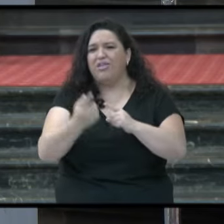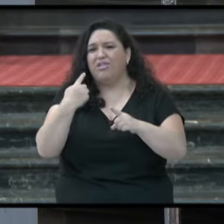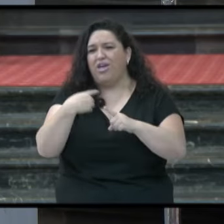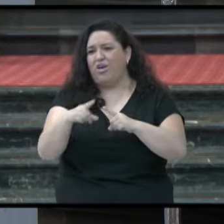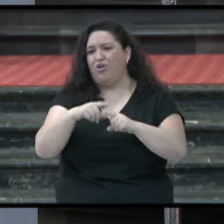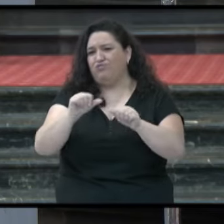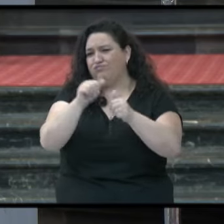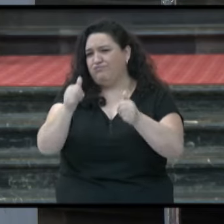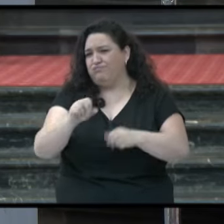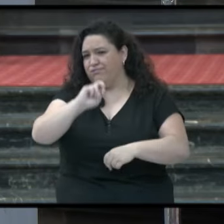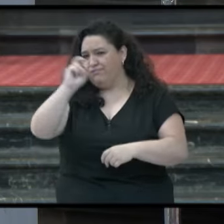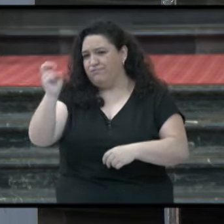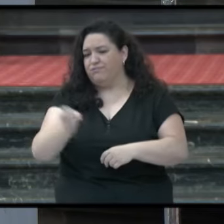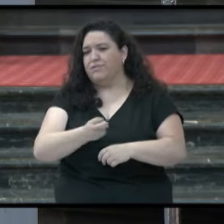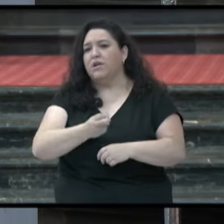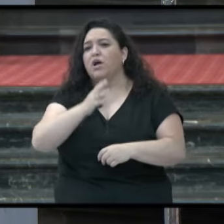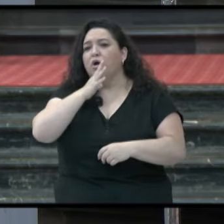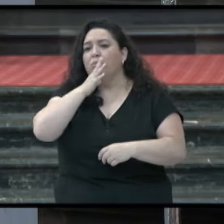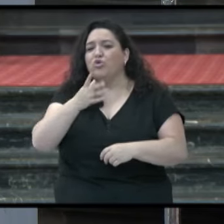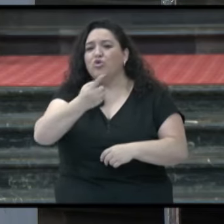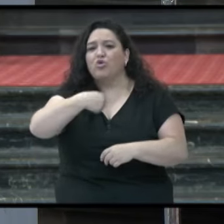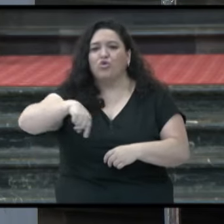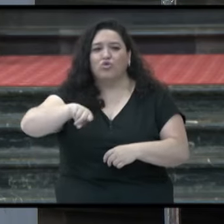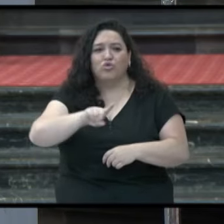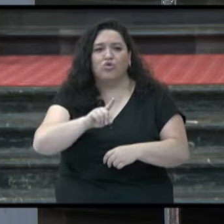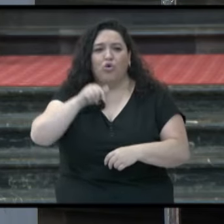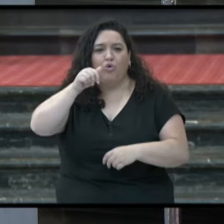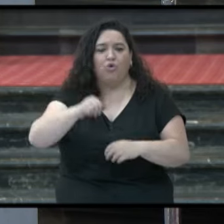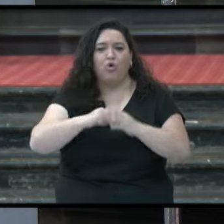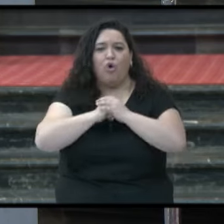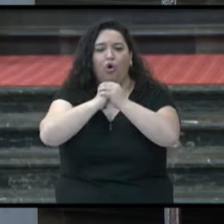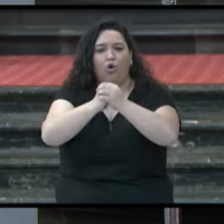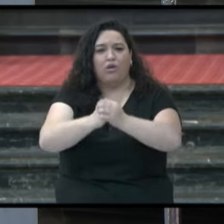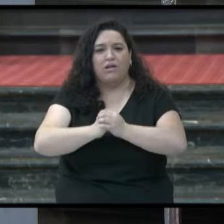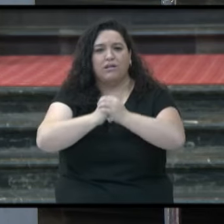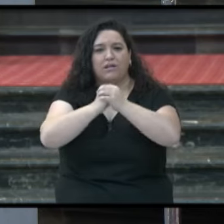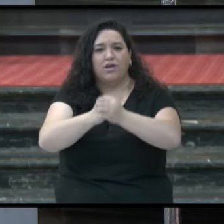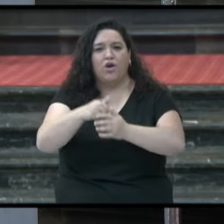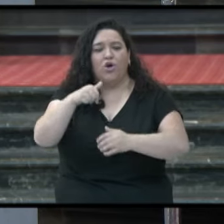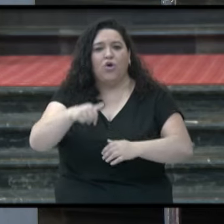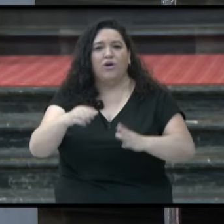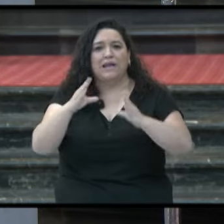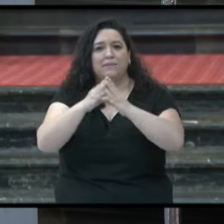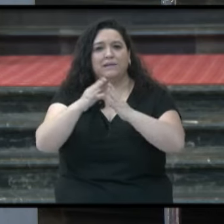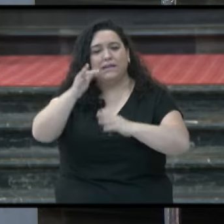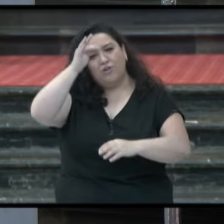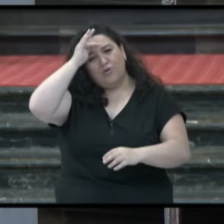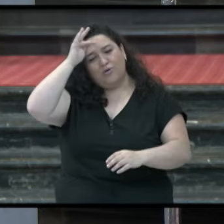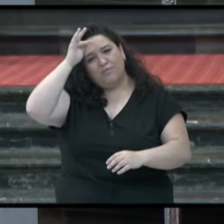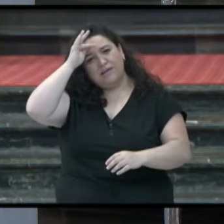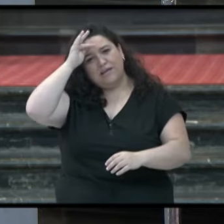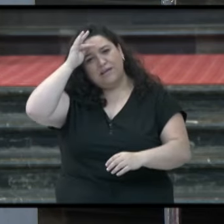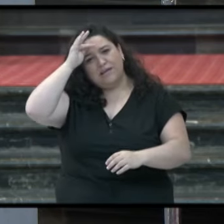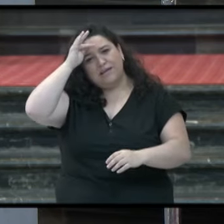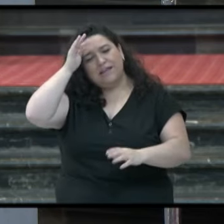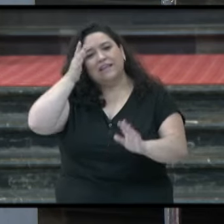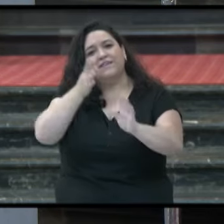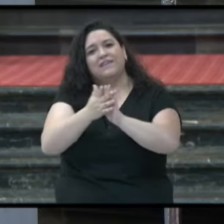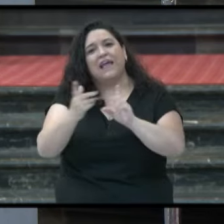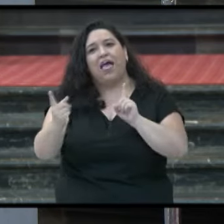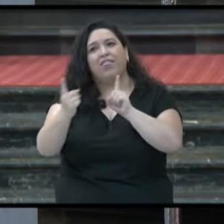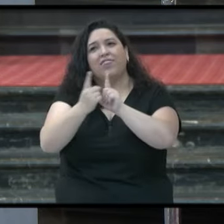Por eso, oración hoy en la Eucaristía de este domingo es acercarnos a Jesús.